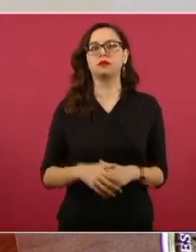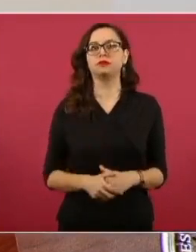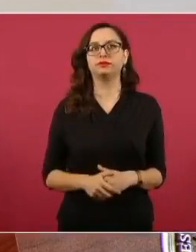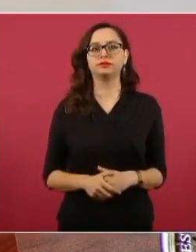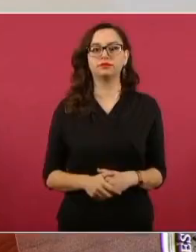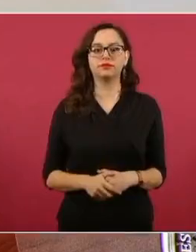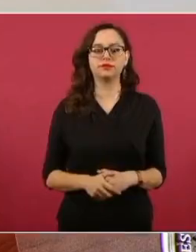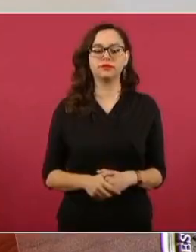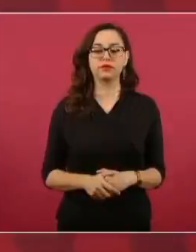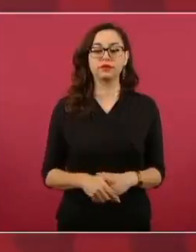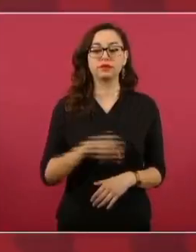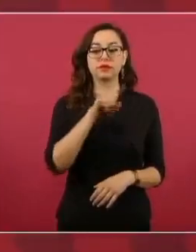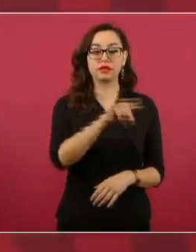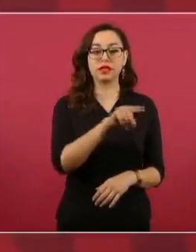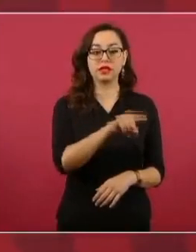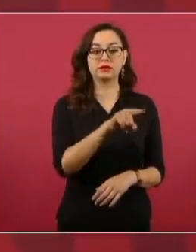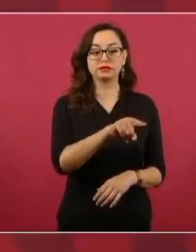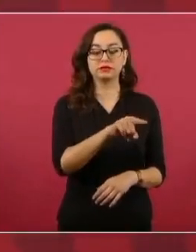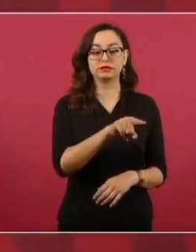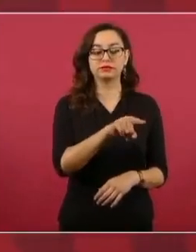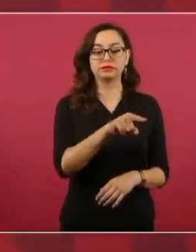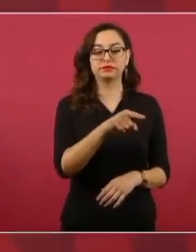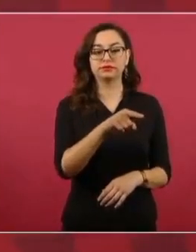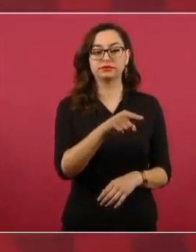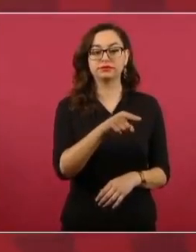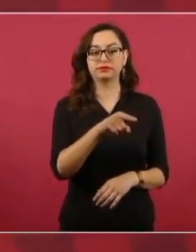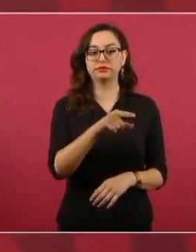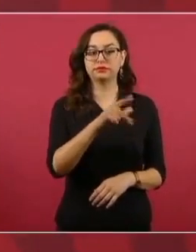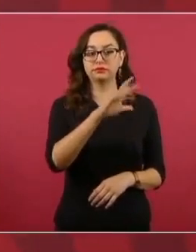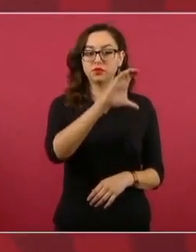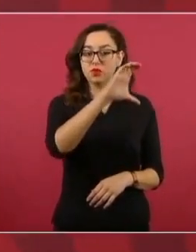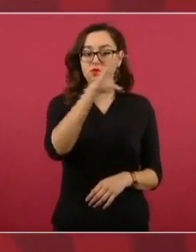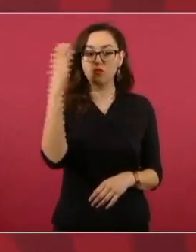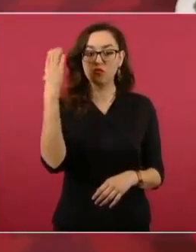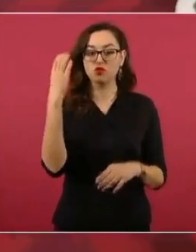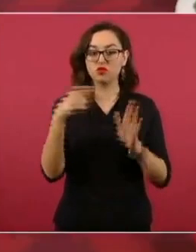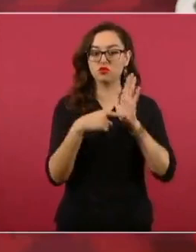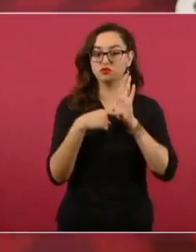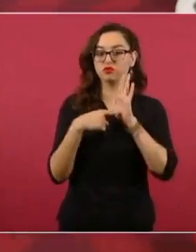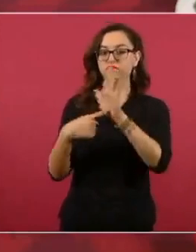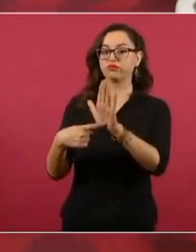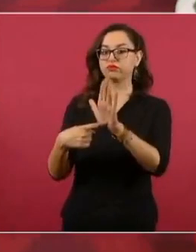de sacar una foto falsa,